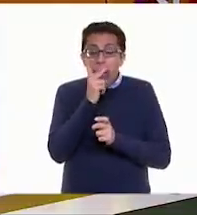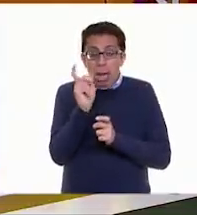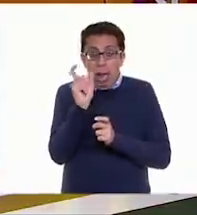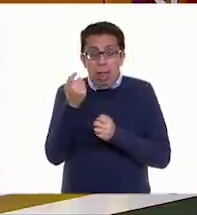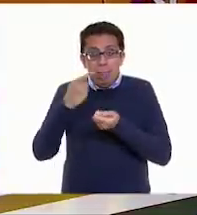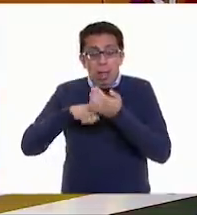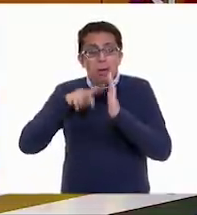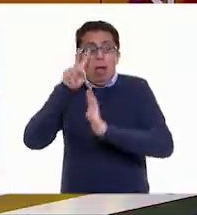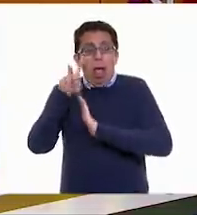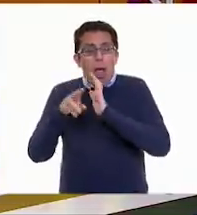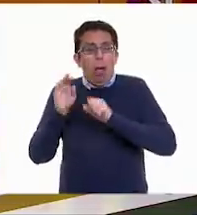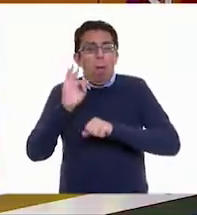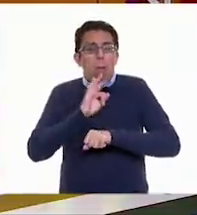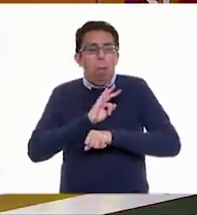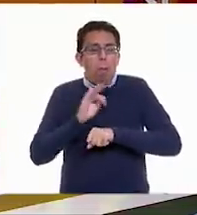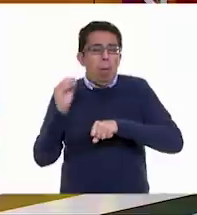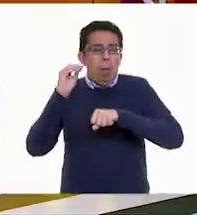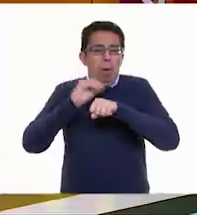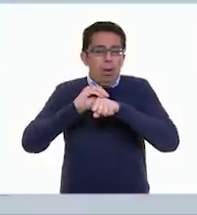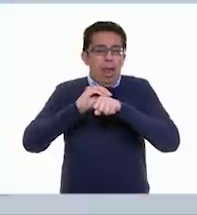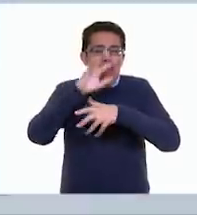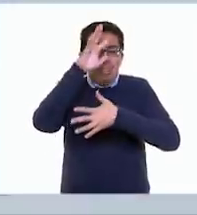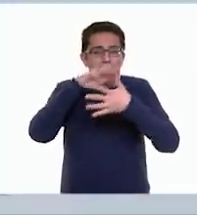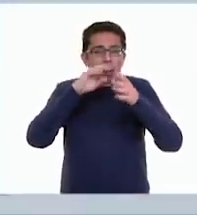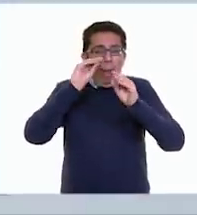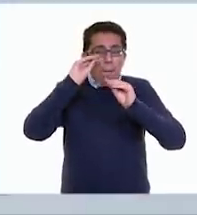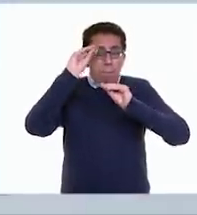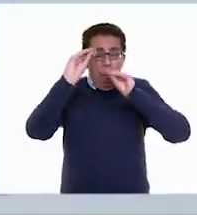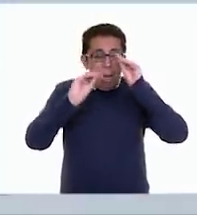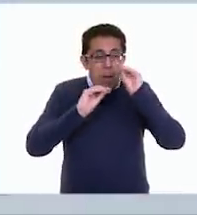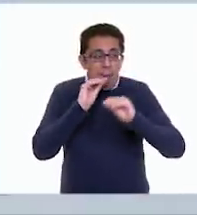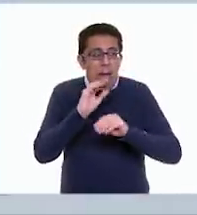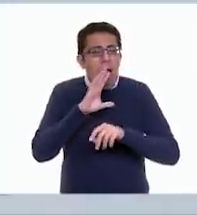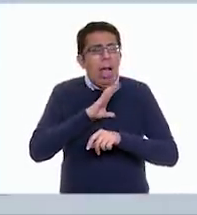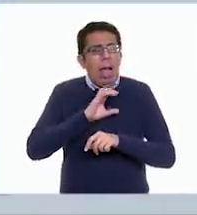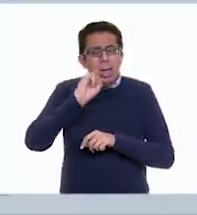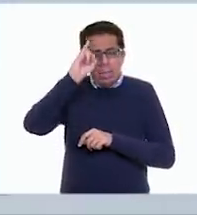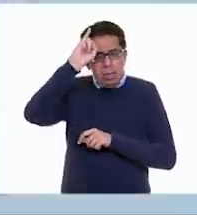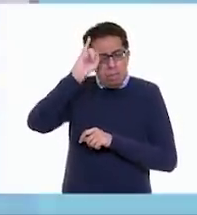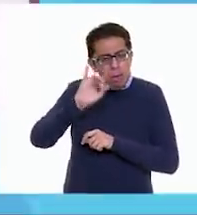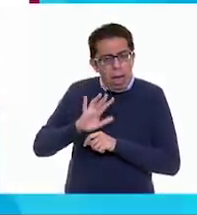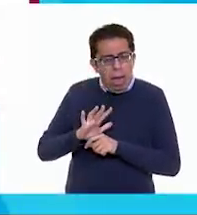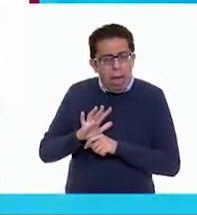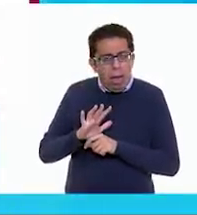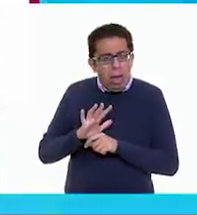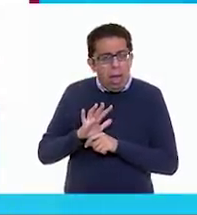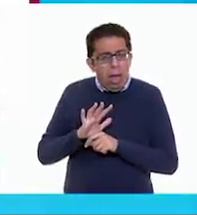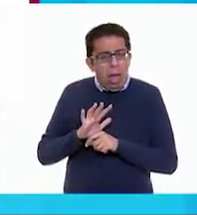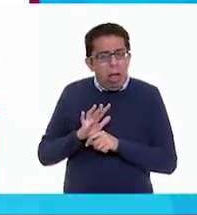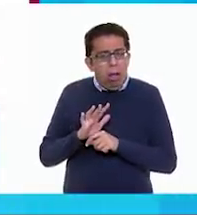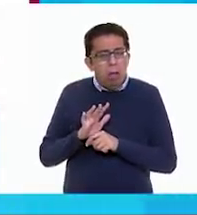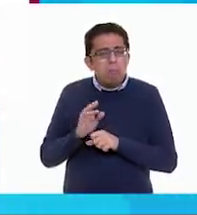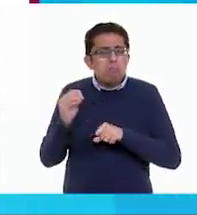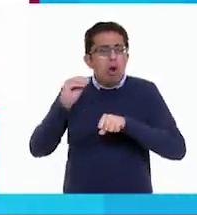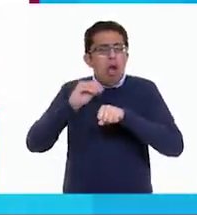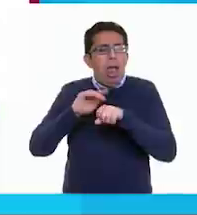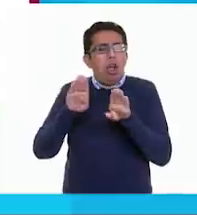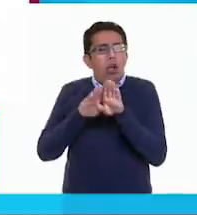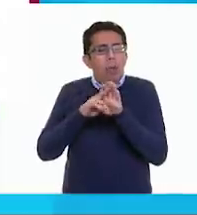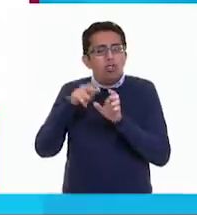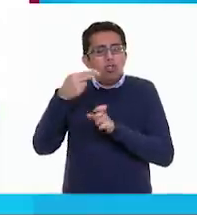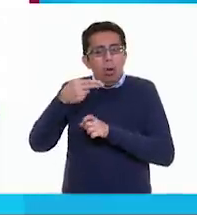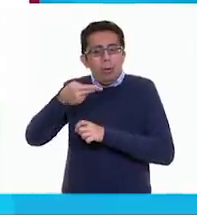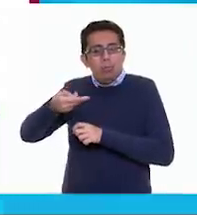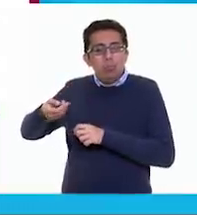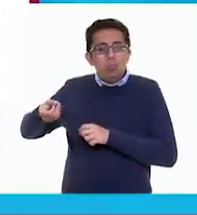ir llenando esta tabla en donde aparecen algunas imágenes y de qué manera o de qué forma les llaman. En